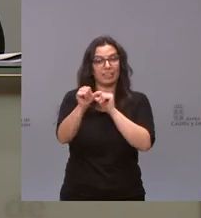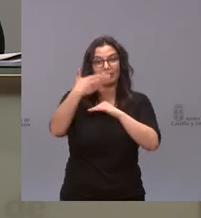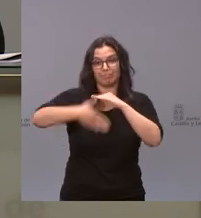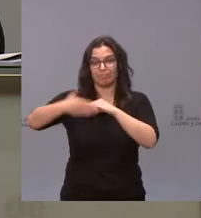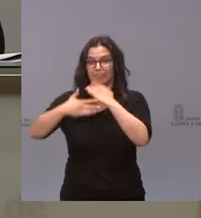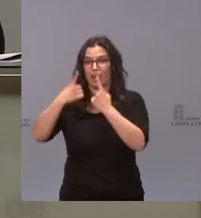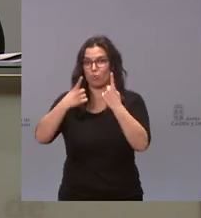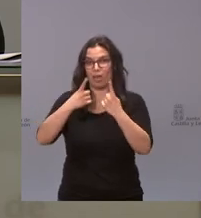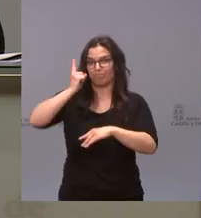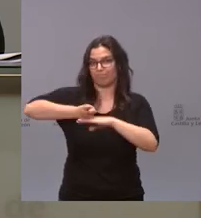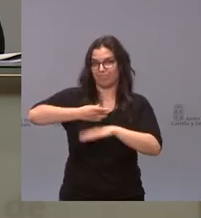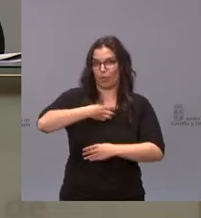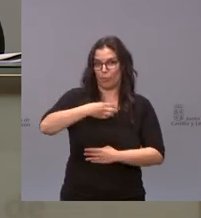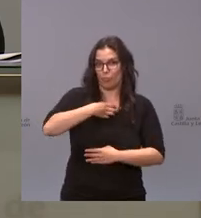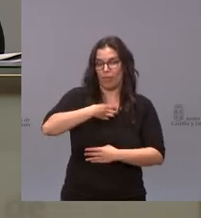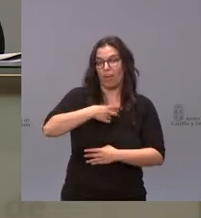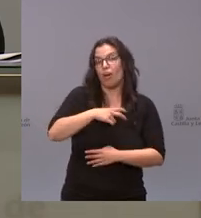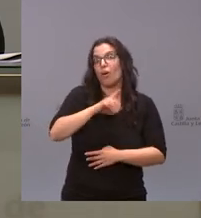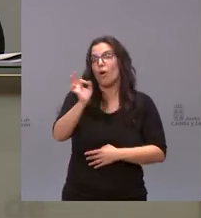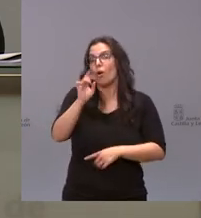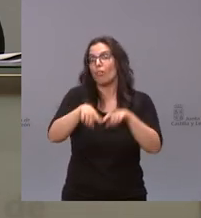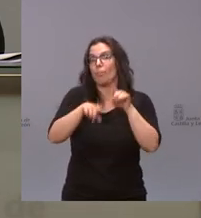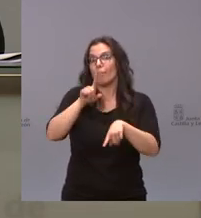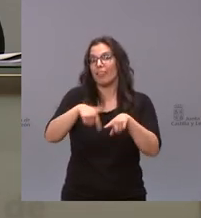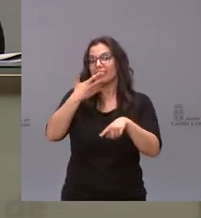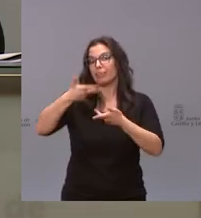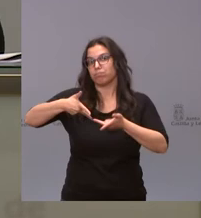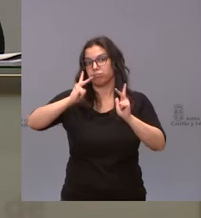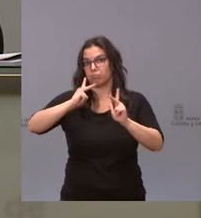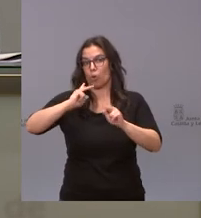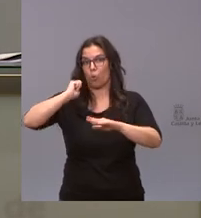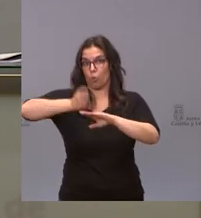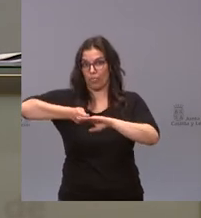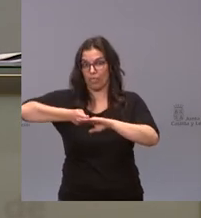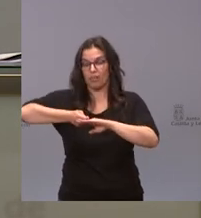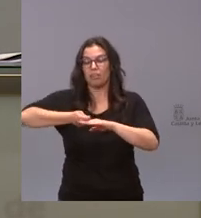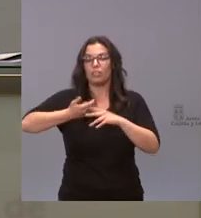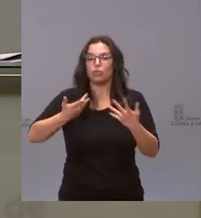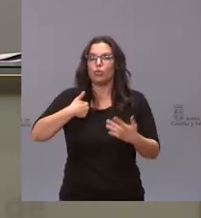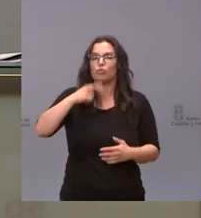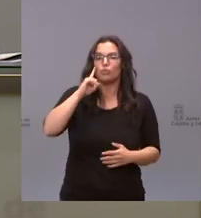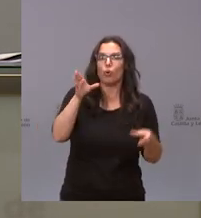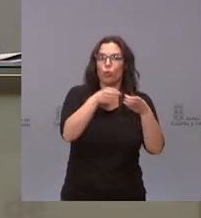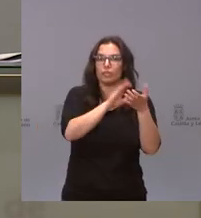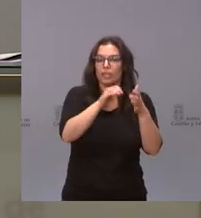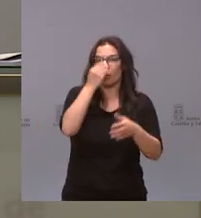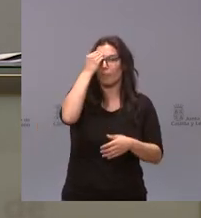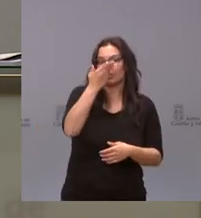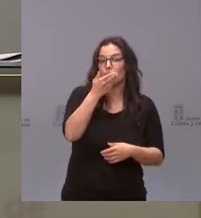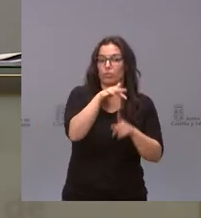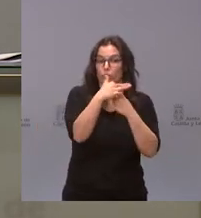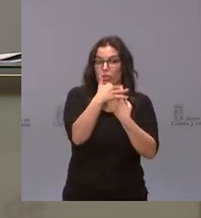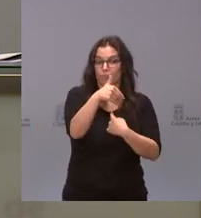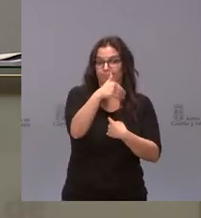poner en marcha y otras que dependerán de la decisión de un juez no sé si la Junta se ha valorado que dado que la situación es esa